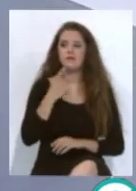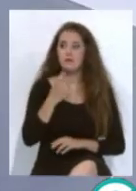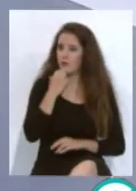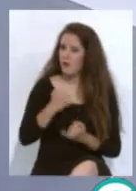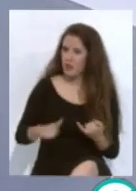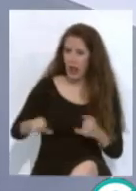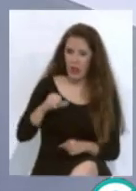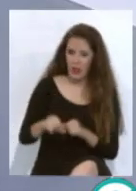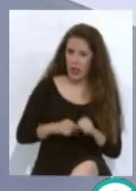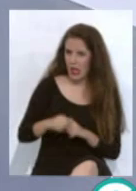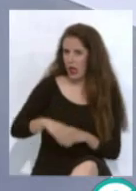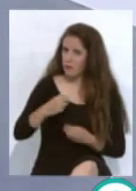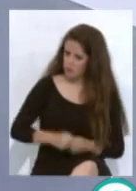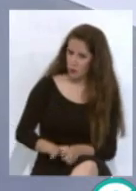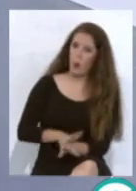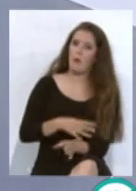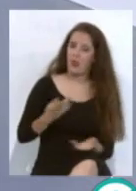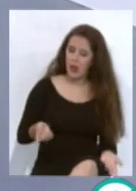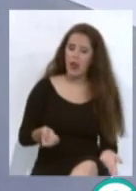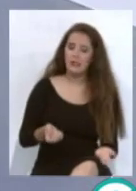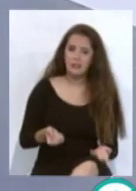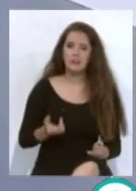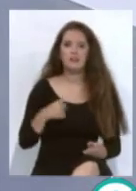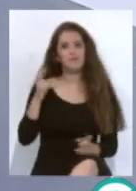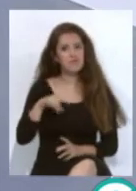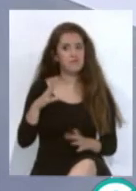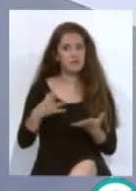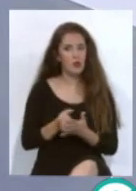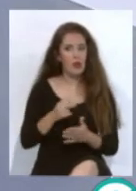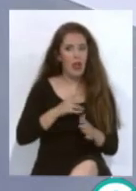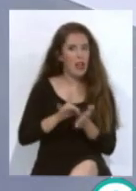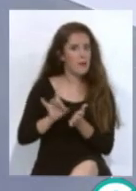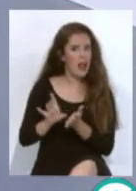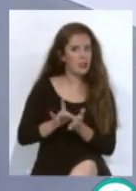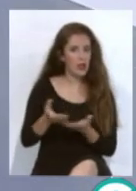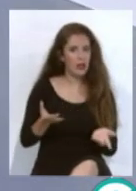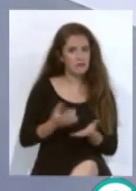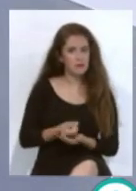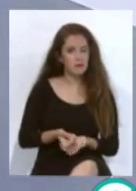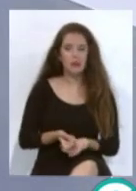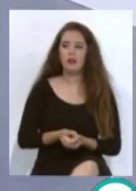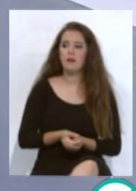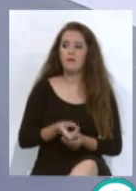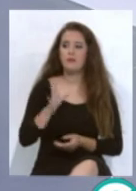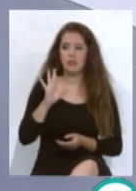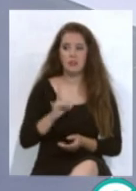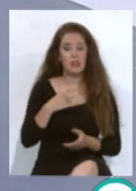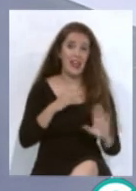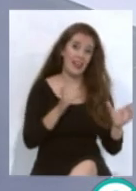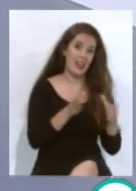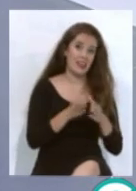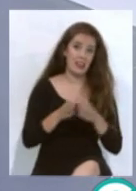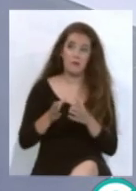emocionante, no, lo siguiente, pero creo que en todas las eliminatorias, la primera entre los equipos que